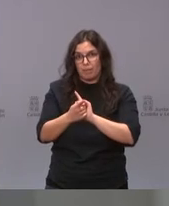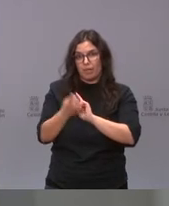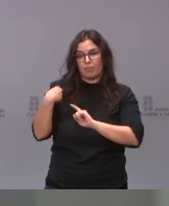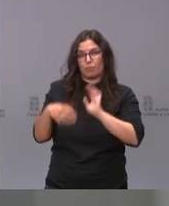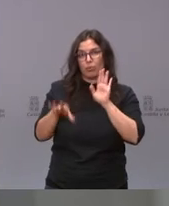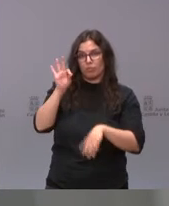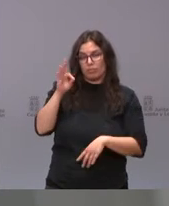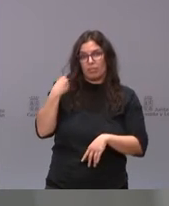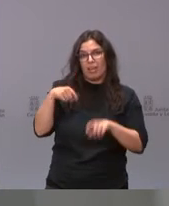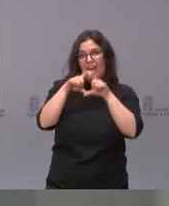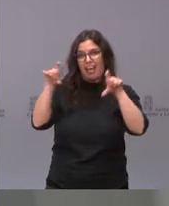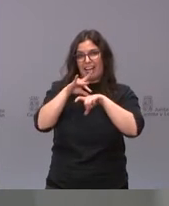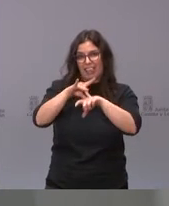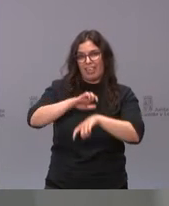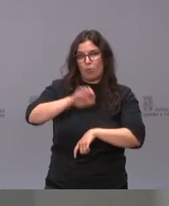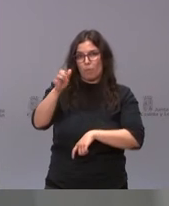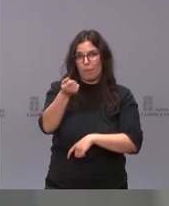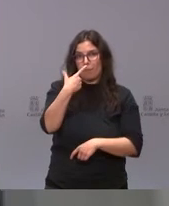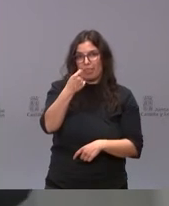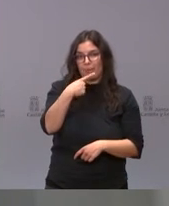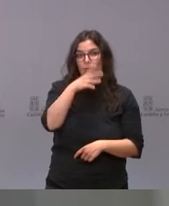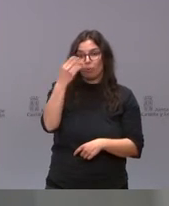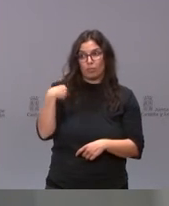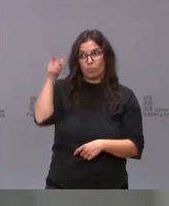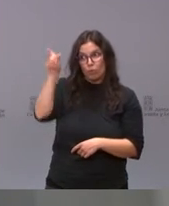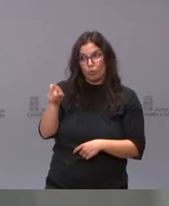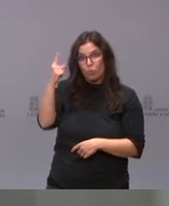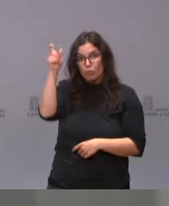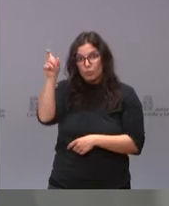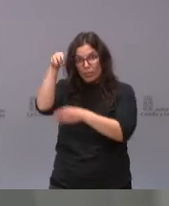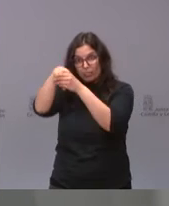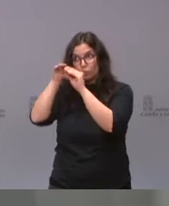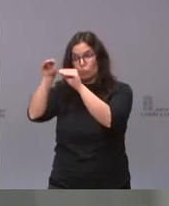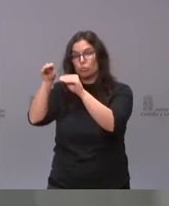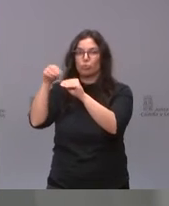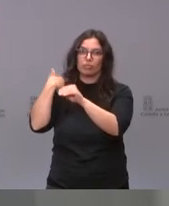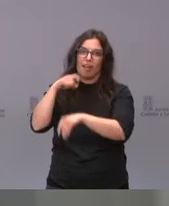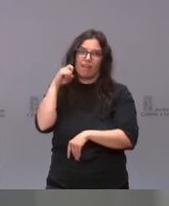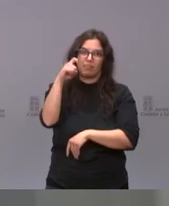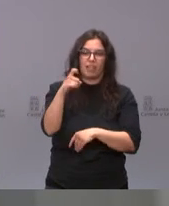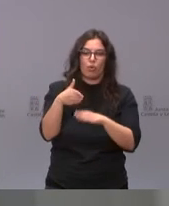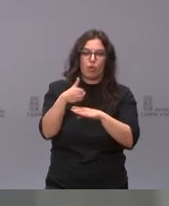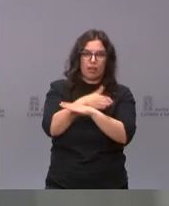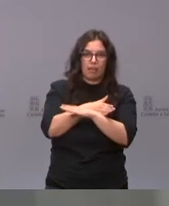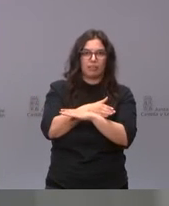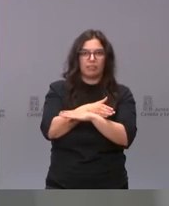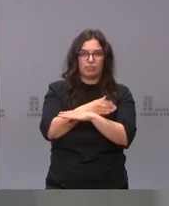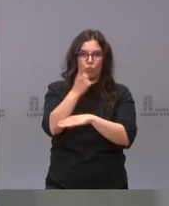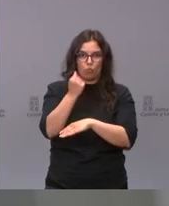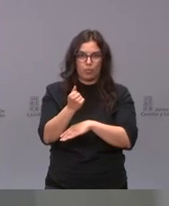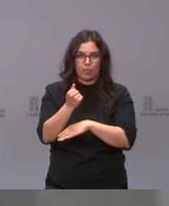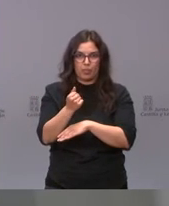de la EMA y que se iba… porque así lo había dicho uno de los miembros de la EMA, que lo dijo, como ustedes bien saben, el día anterior.